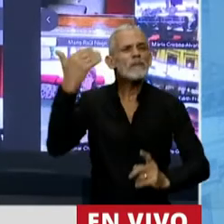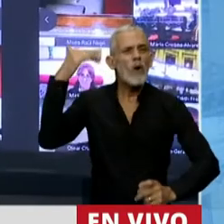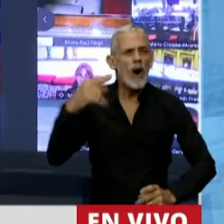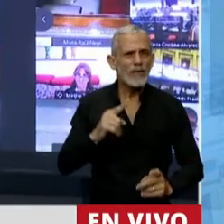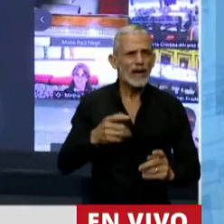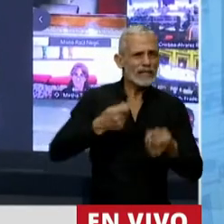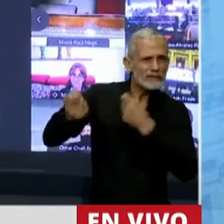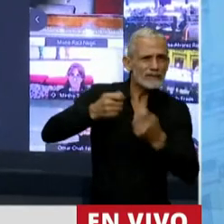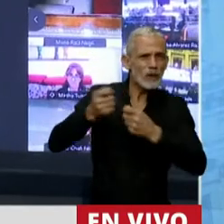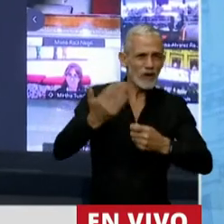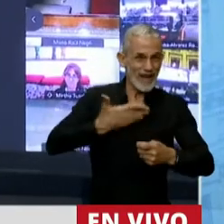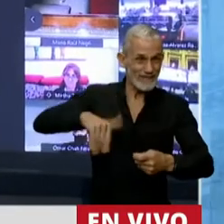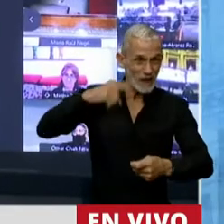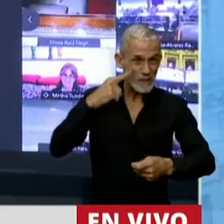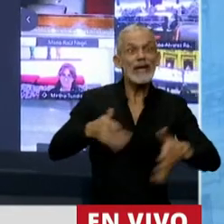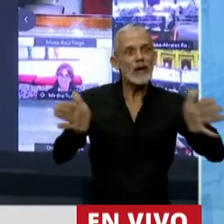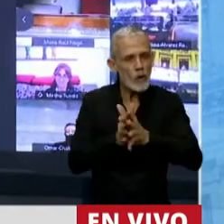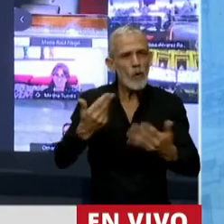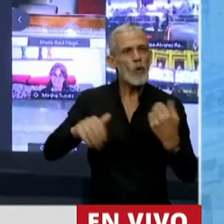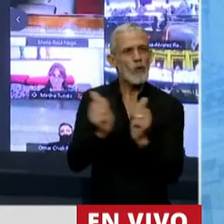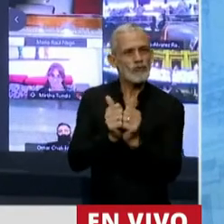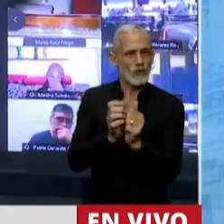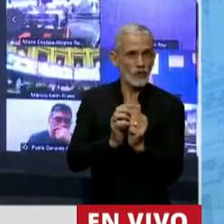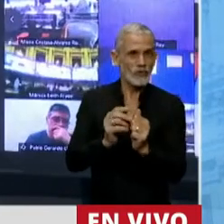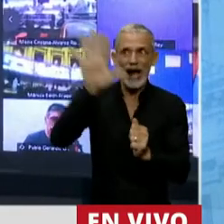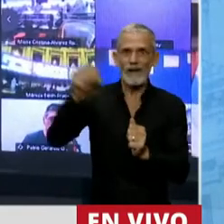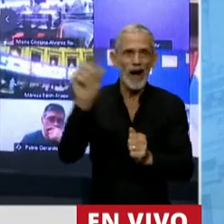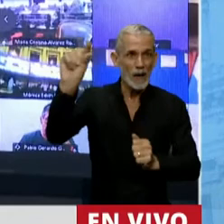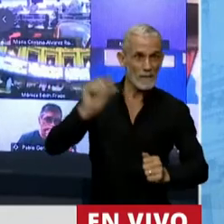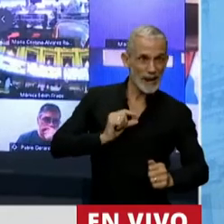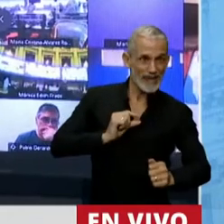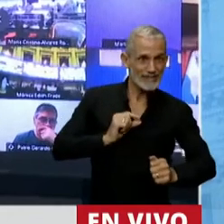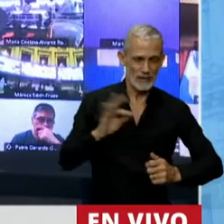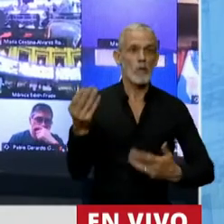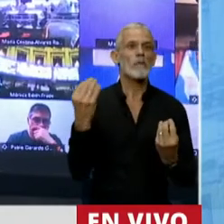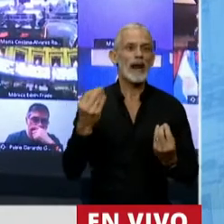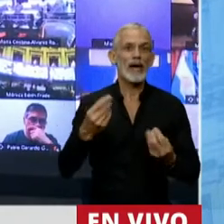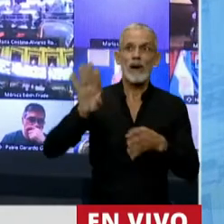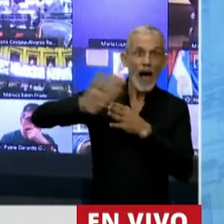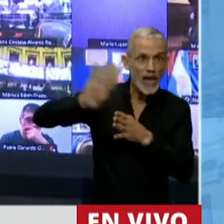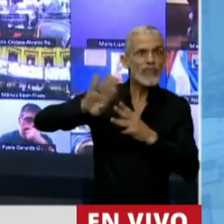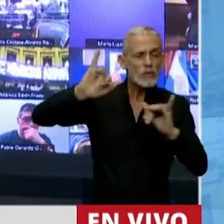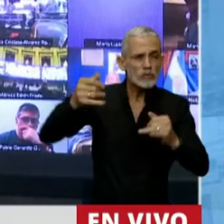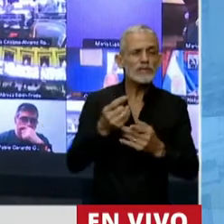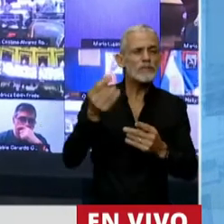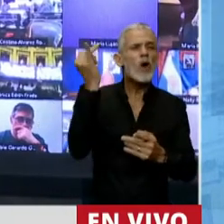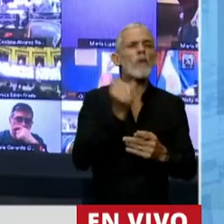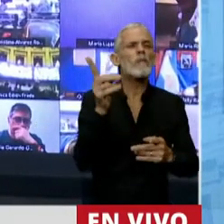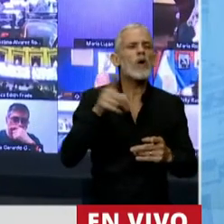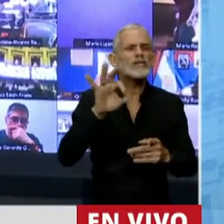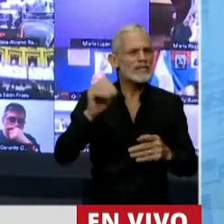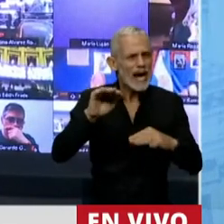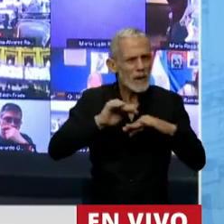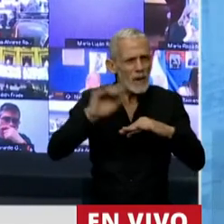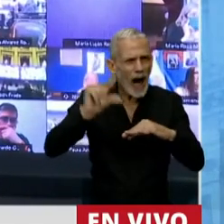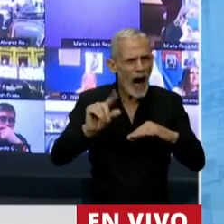renegociación de la deuda, ir juntos a buscar los créditos que necesitamos para endeudarnos a tasas bajas,